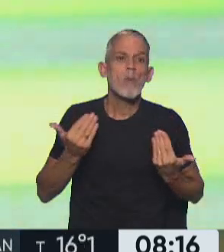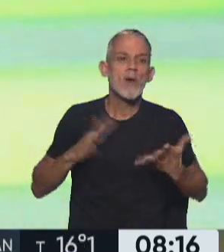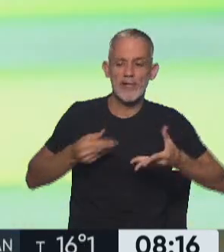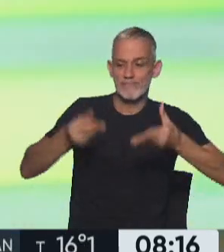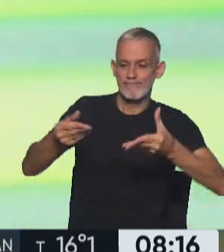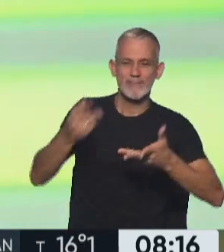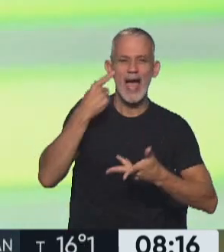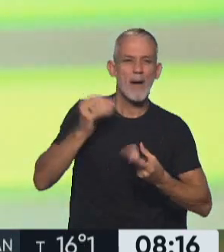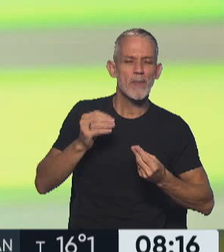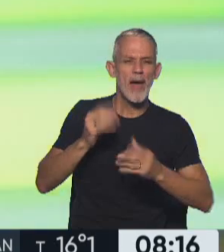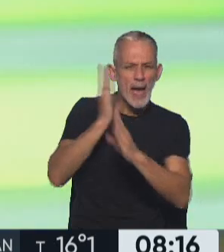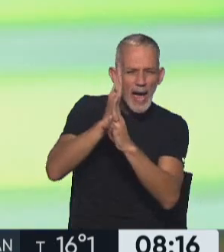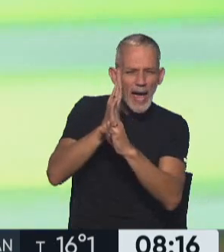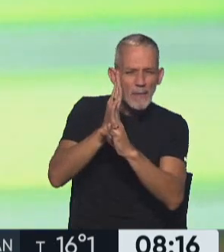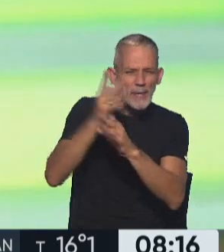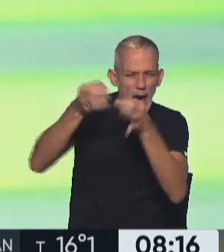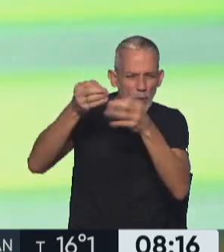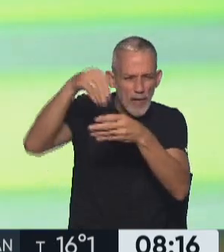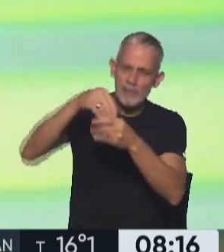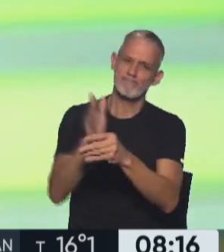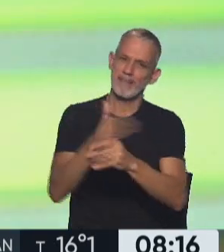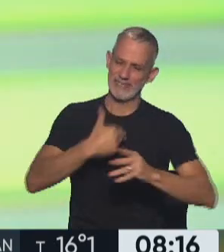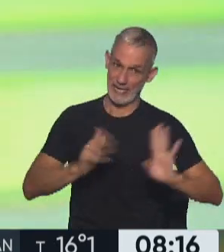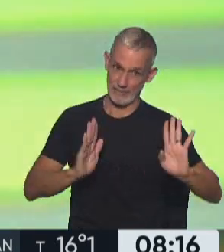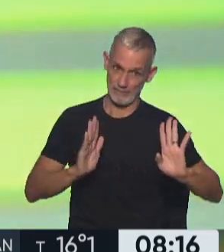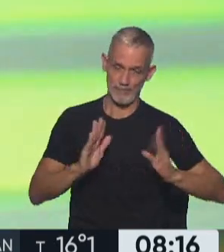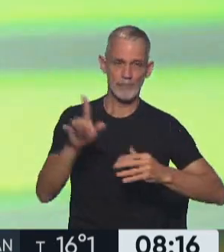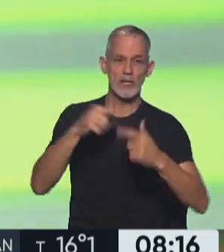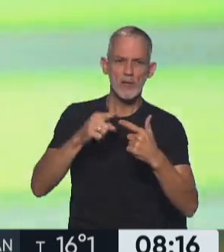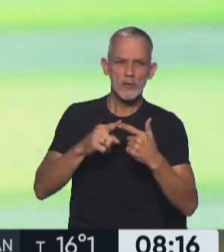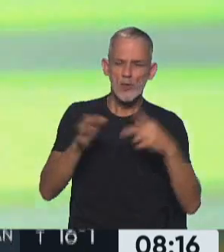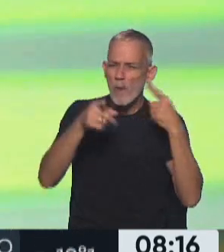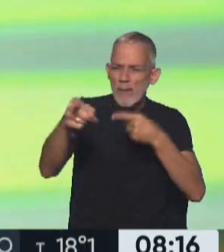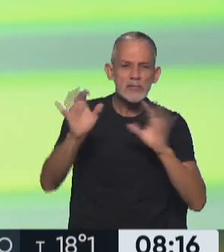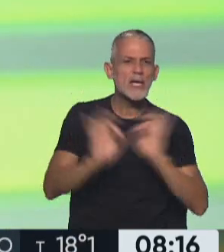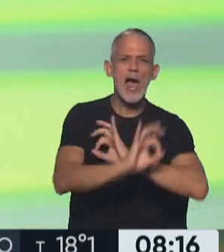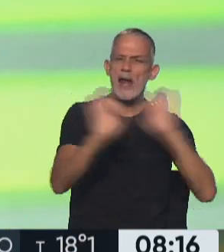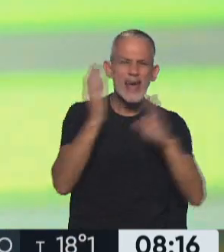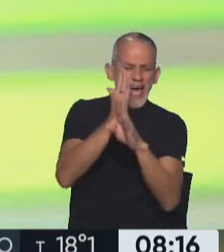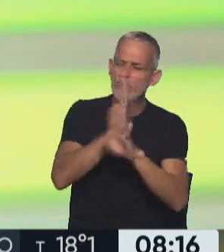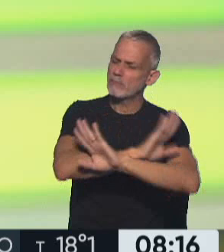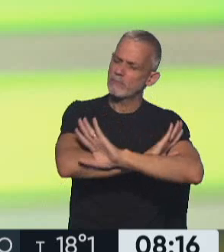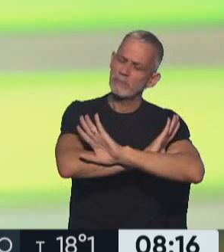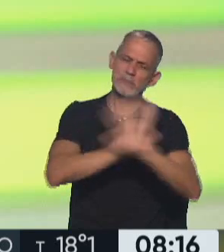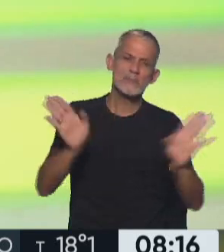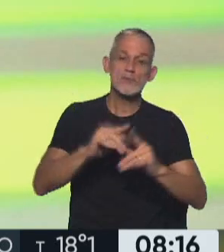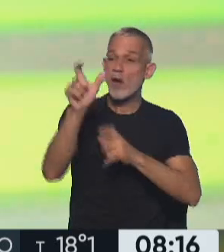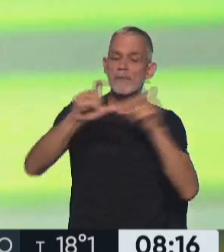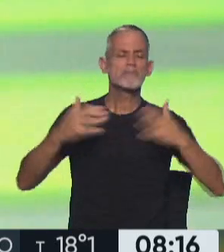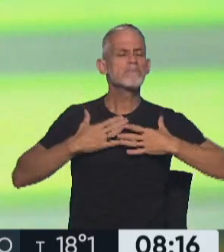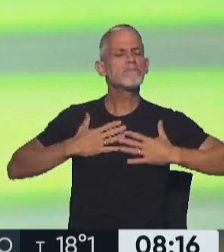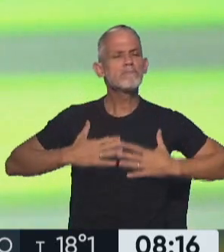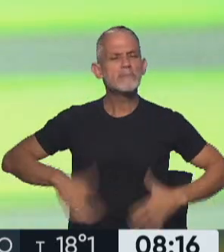Saqué a los espías de la justicia. No perseguí a nadie. Todos los ciudadanos pueden estar